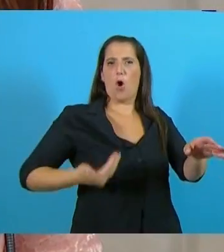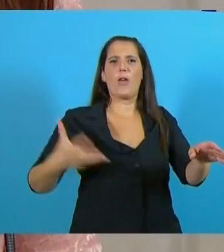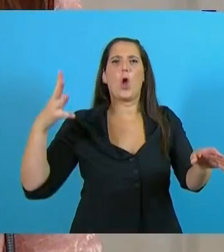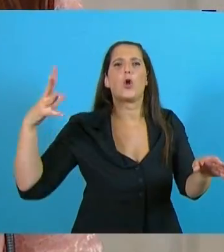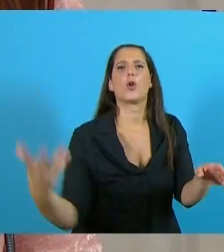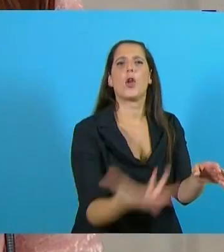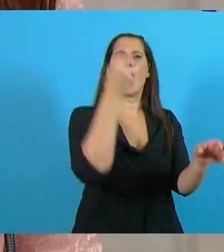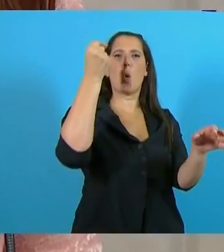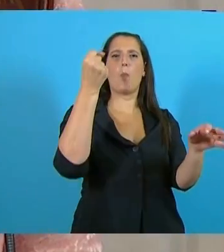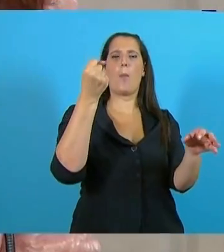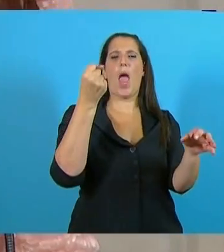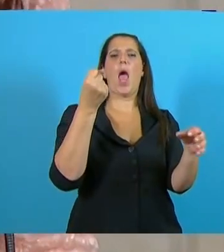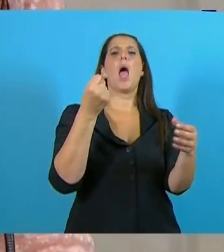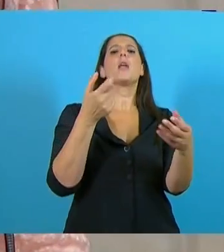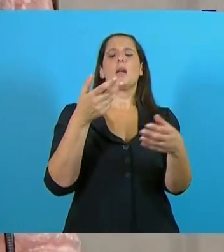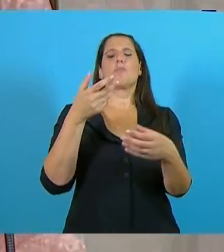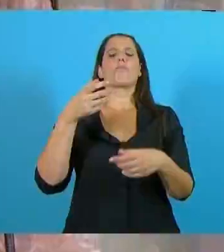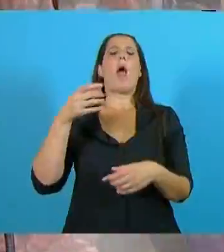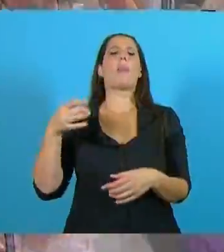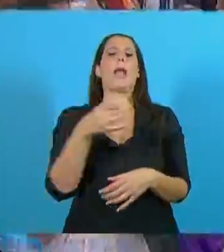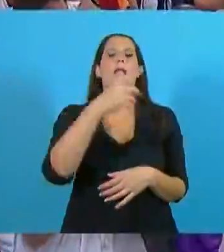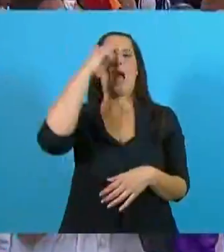la administración de los ferrocarriles argentinos.